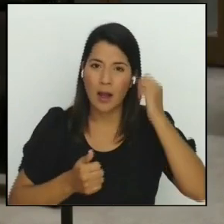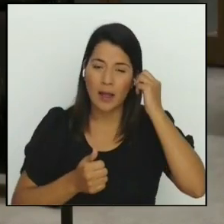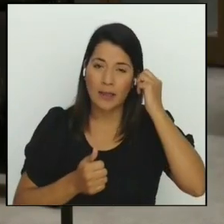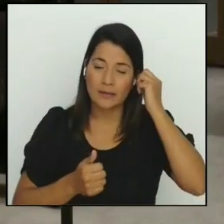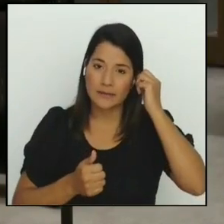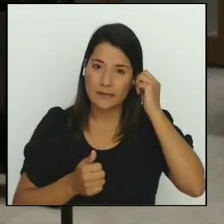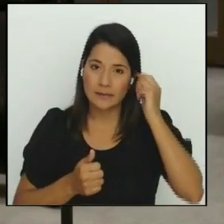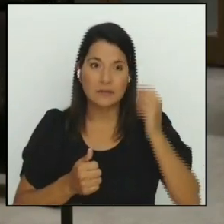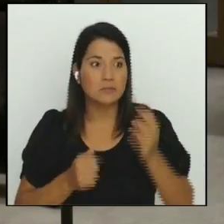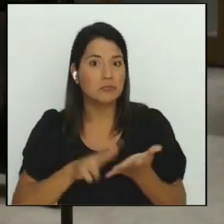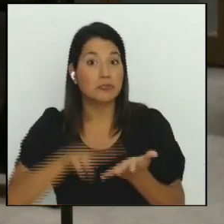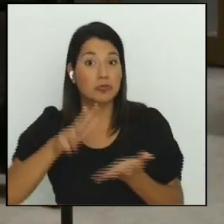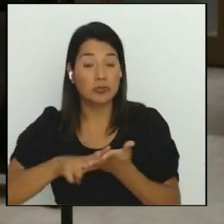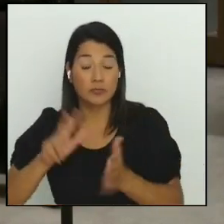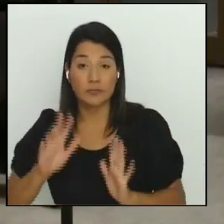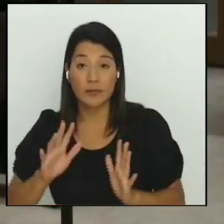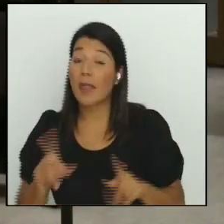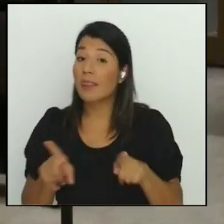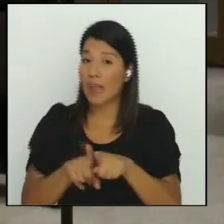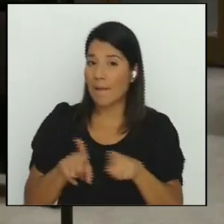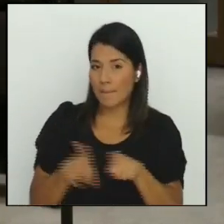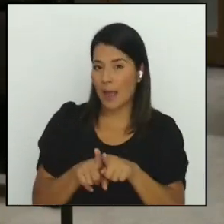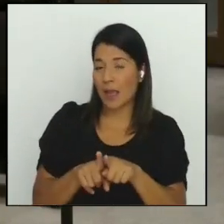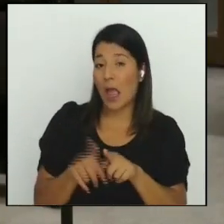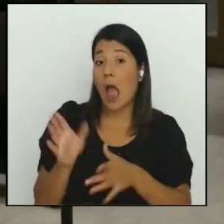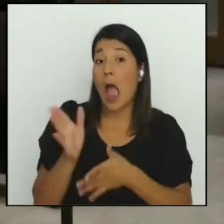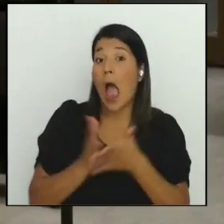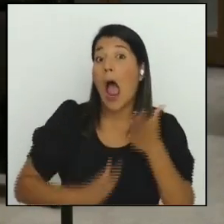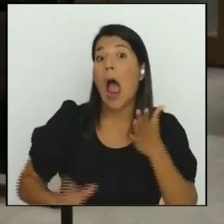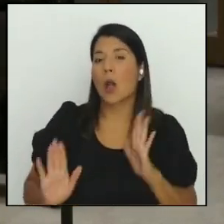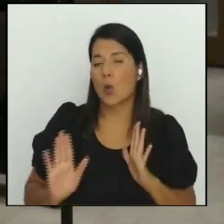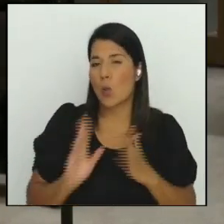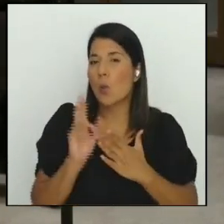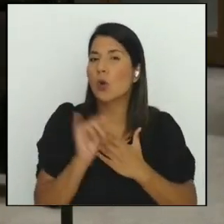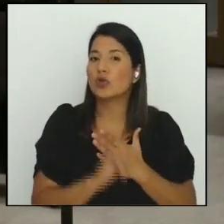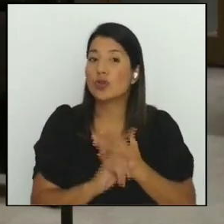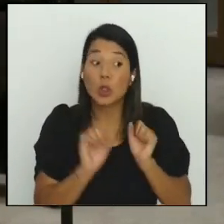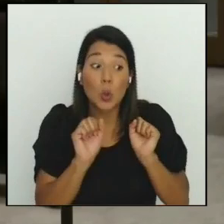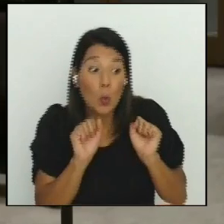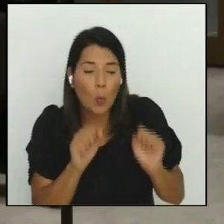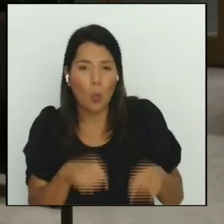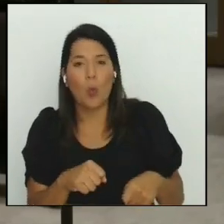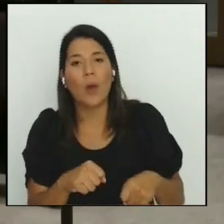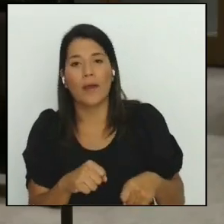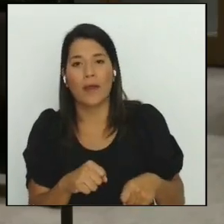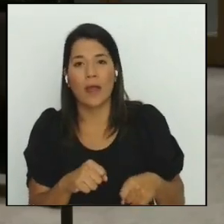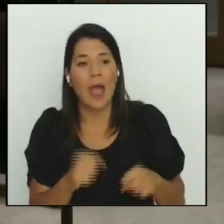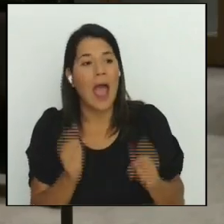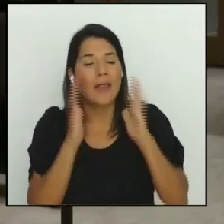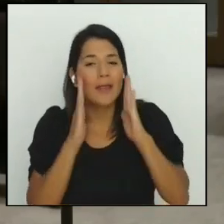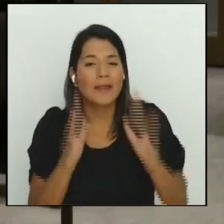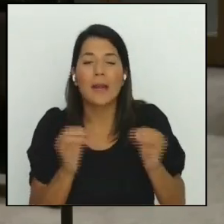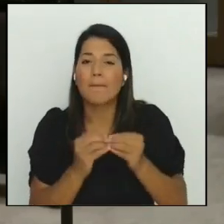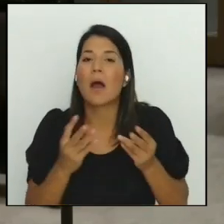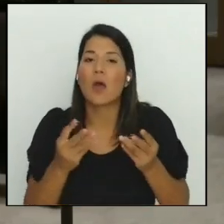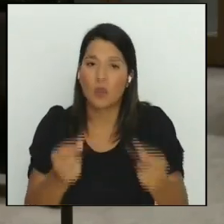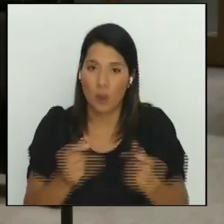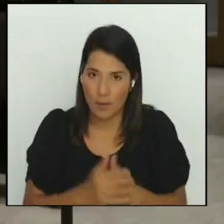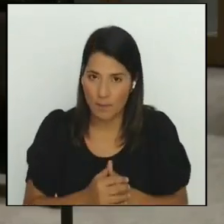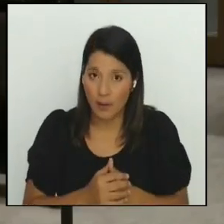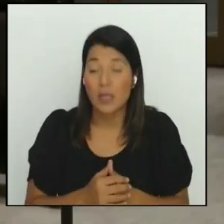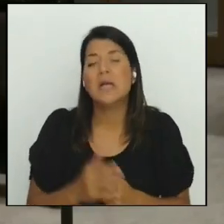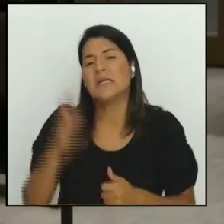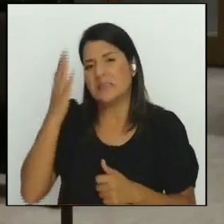algunas pudieran inclusive dispensarse de trámite. Obviamente nosotros tenemos prioridad en los proyectos, entendemos que hay otras fracciones que también quieren impulsar esas